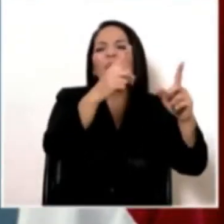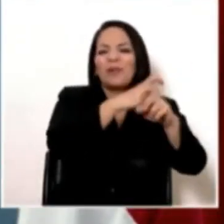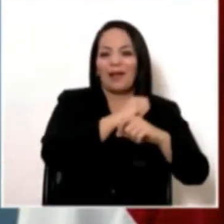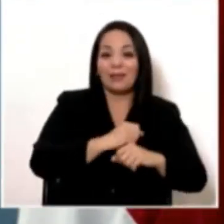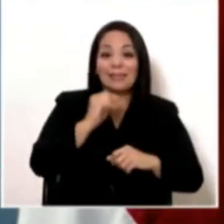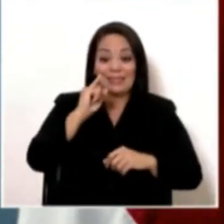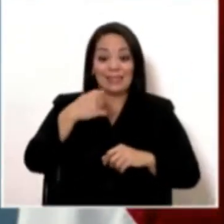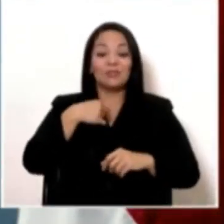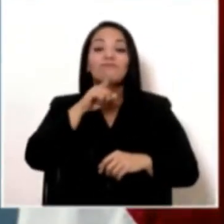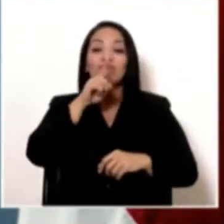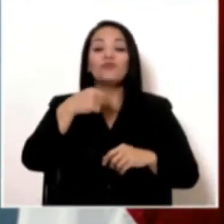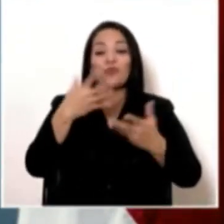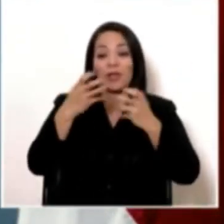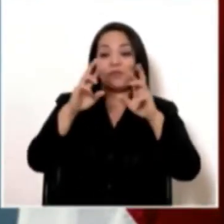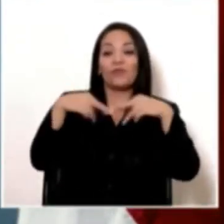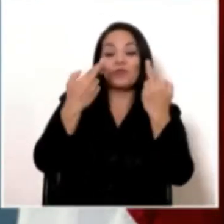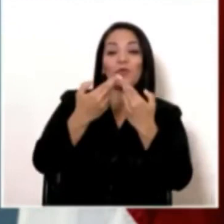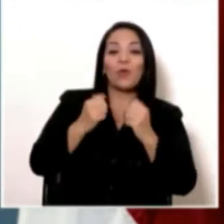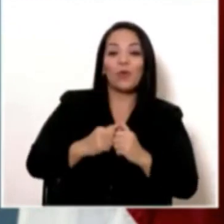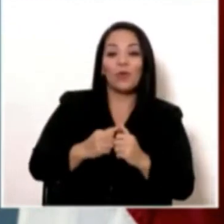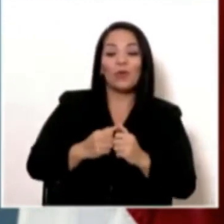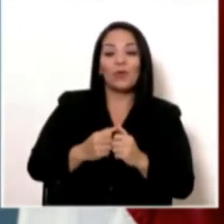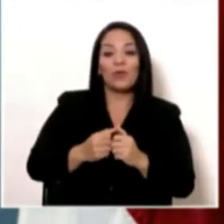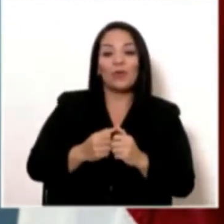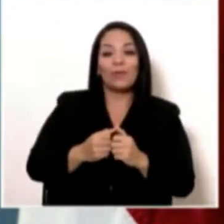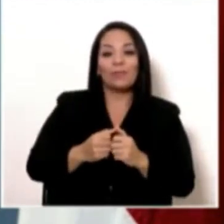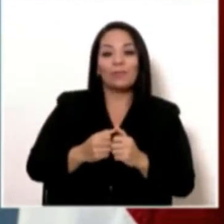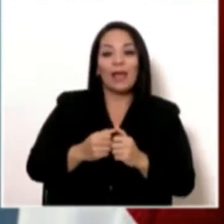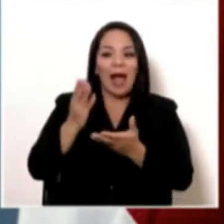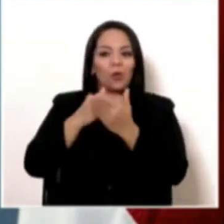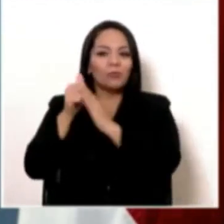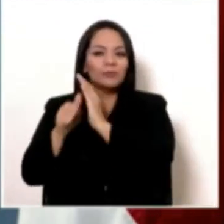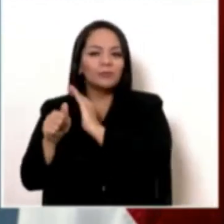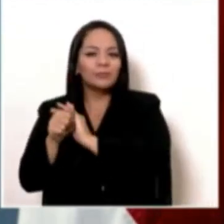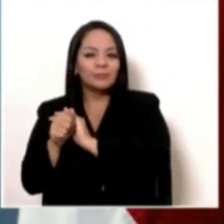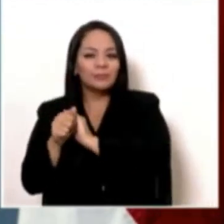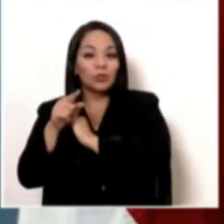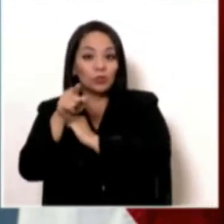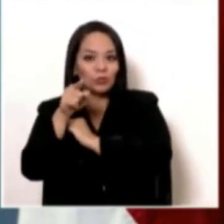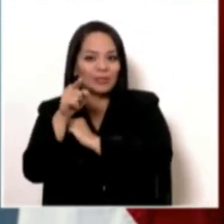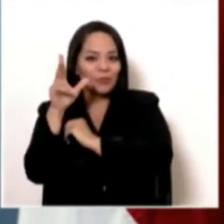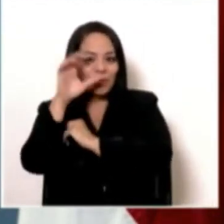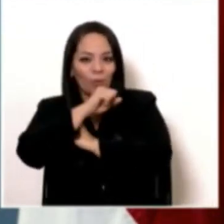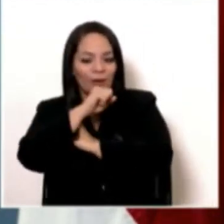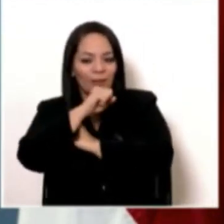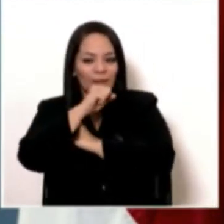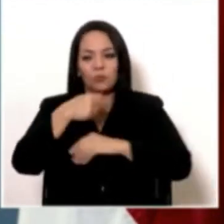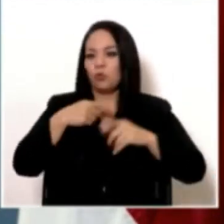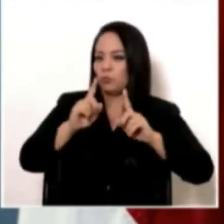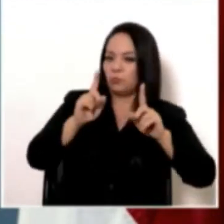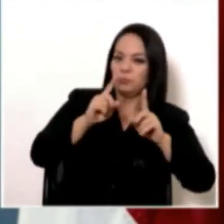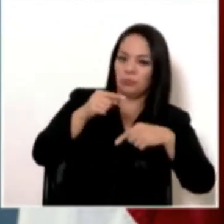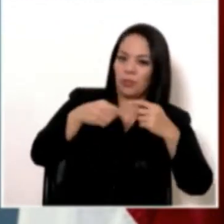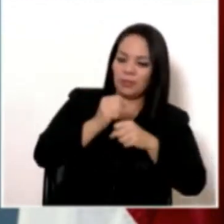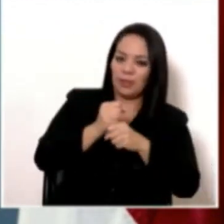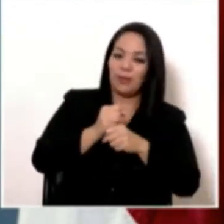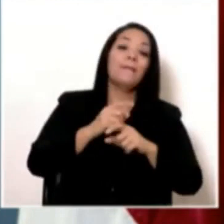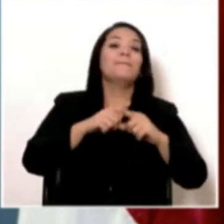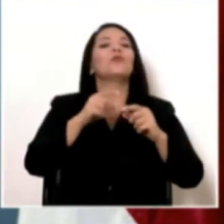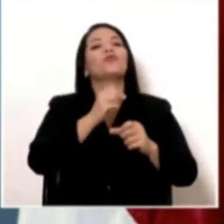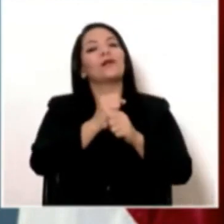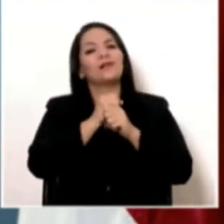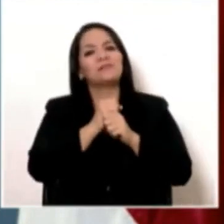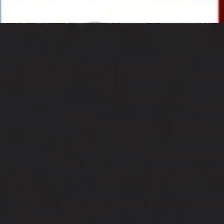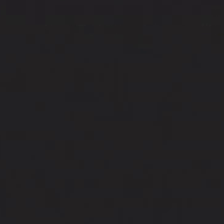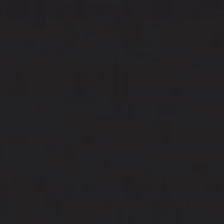quisiera tener una reunión que yo quisiera que usted no supiera, que no lo quiero hacer, le garantizo